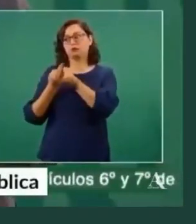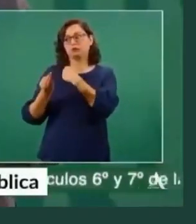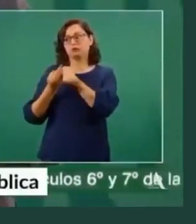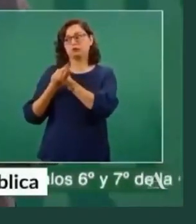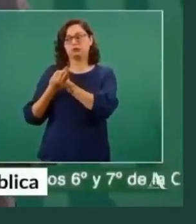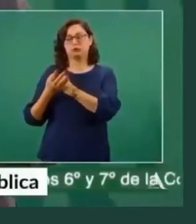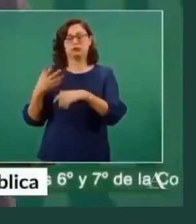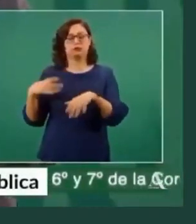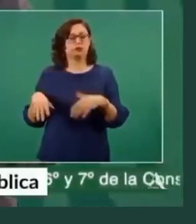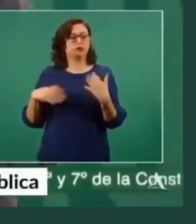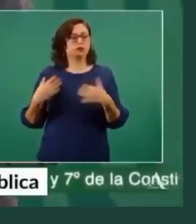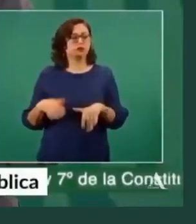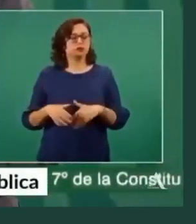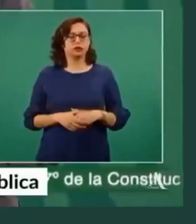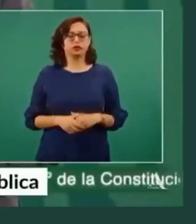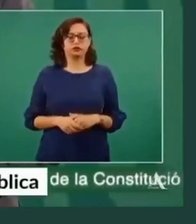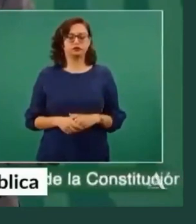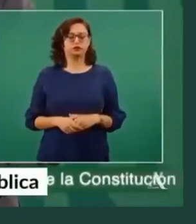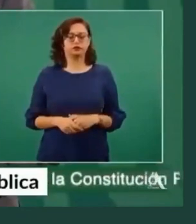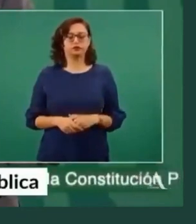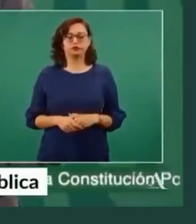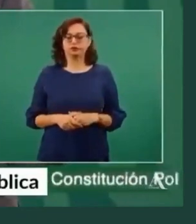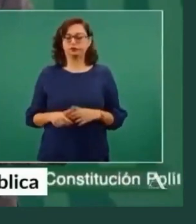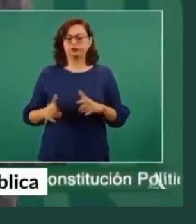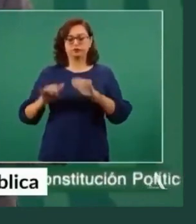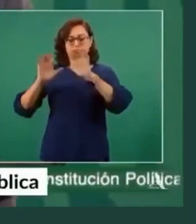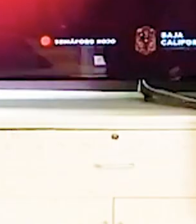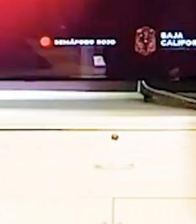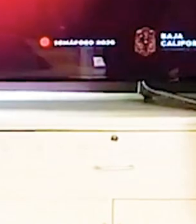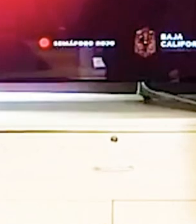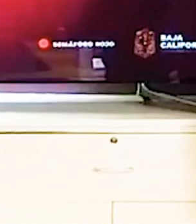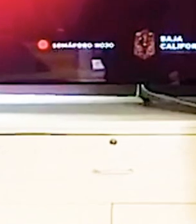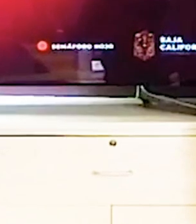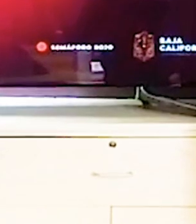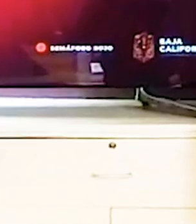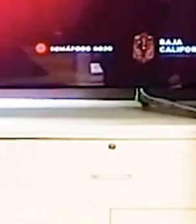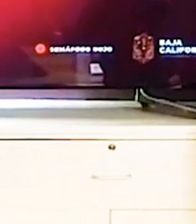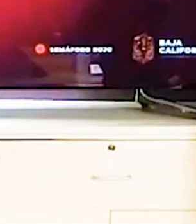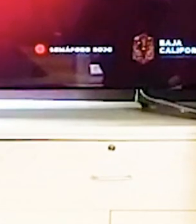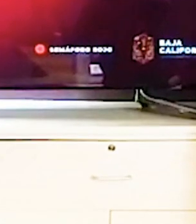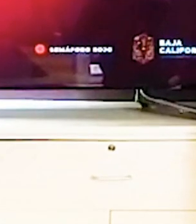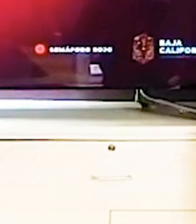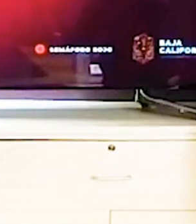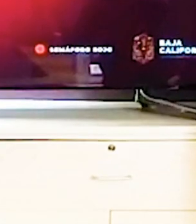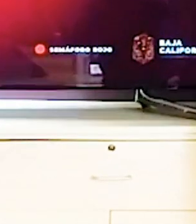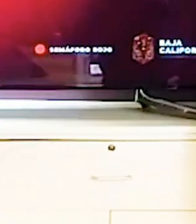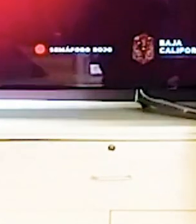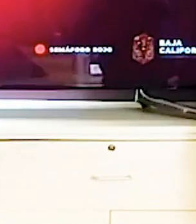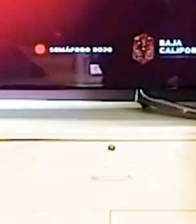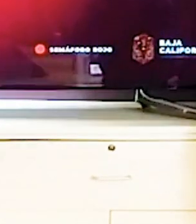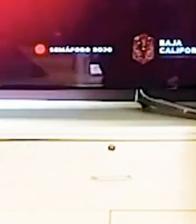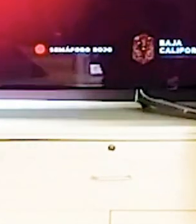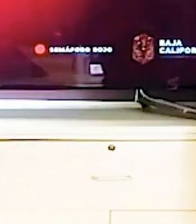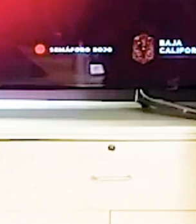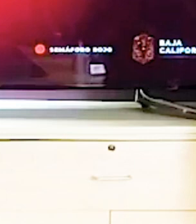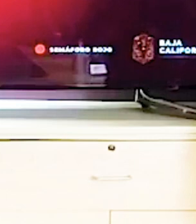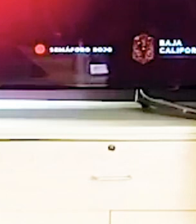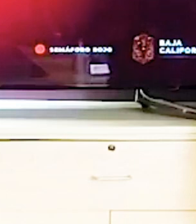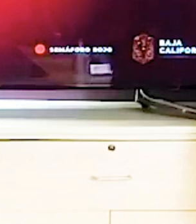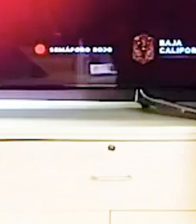taparle la boca también a los, ¿cómo se llama?, a los reporteros. Tiran el golpe para ver la reacción,